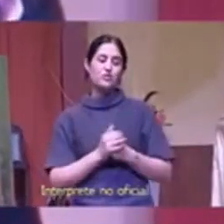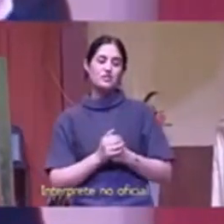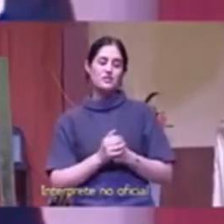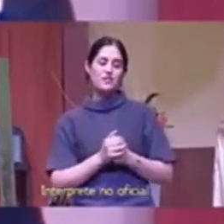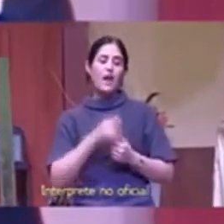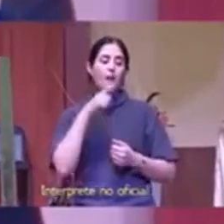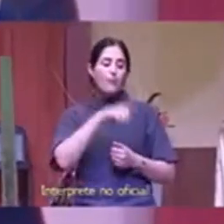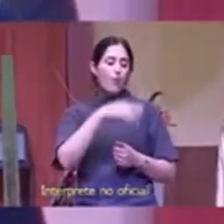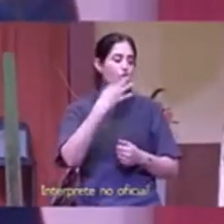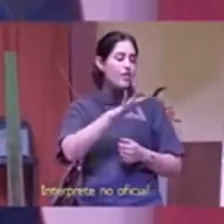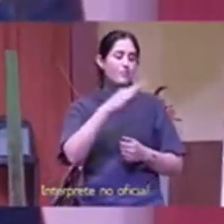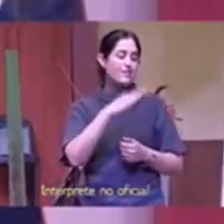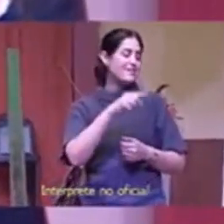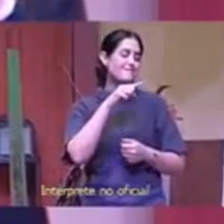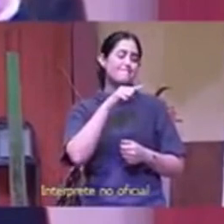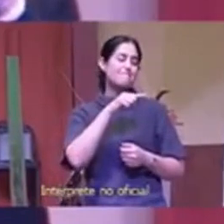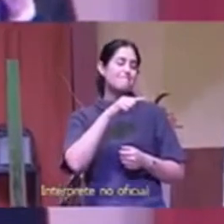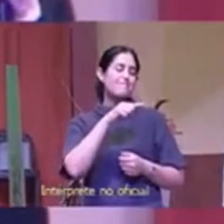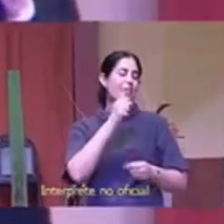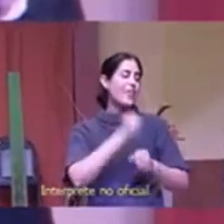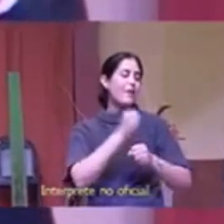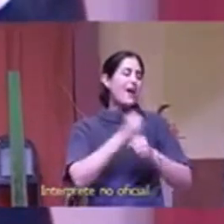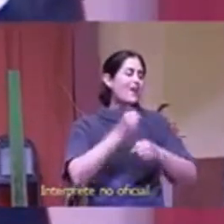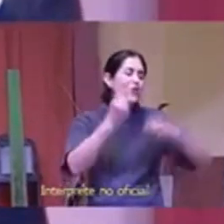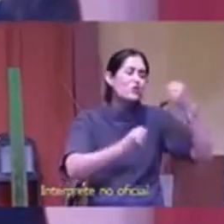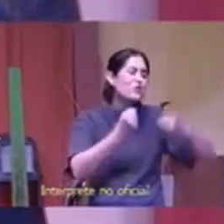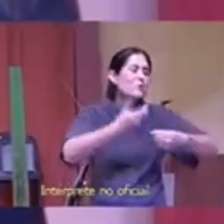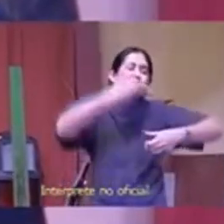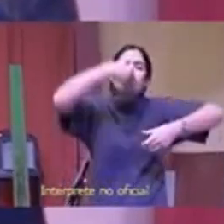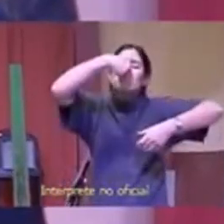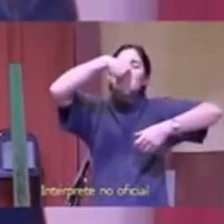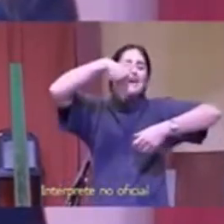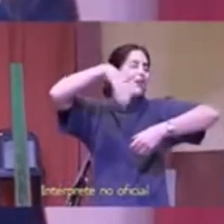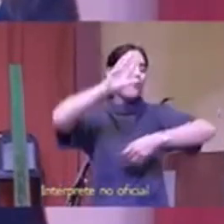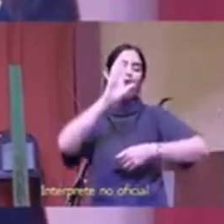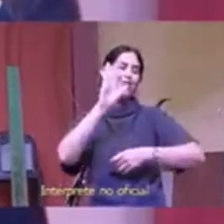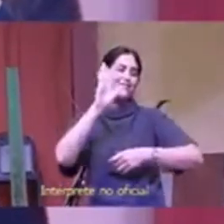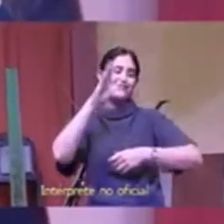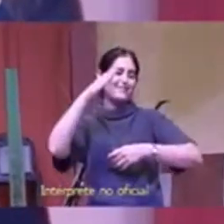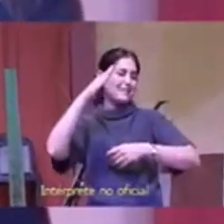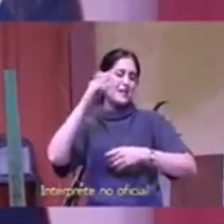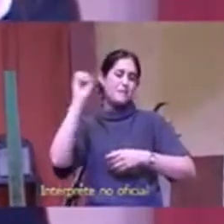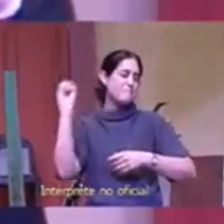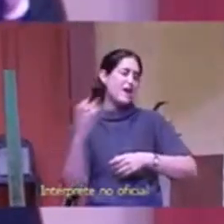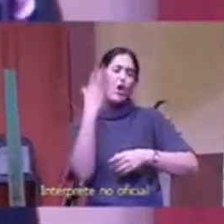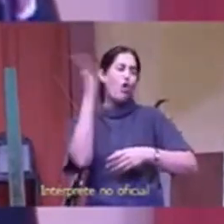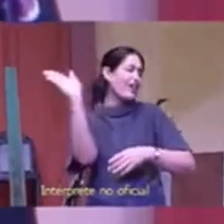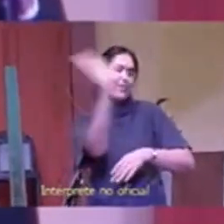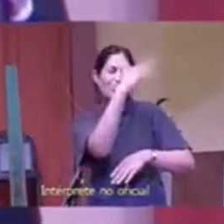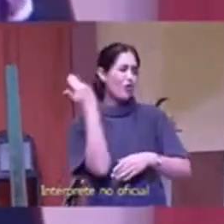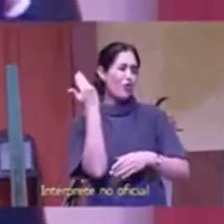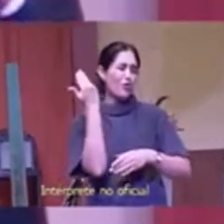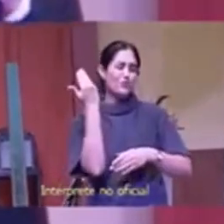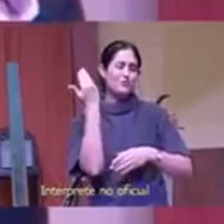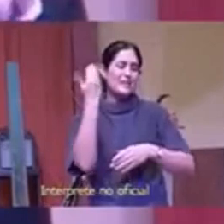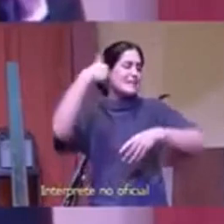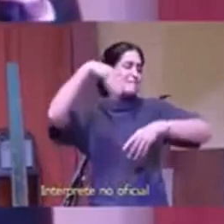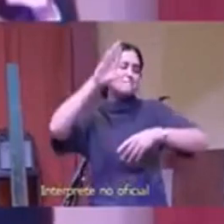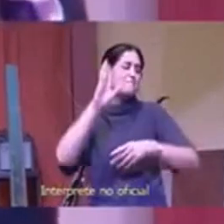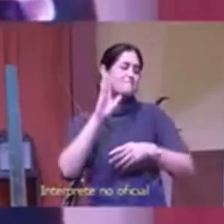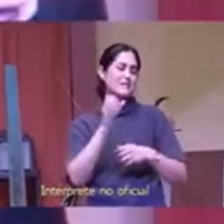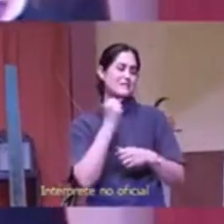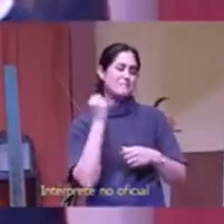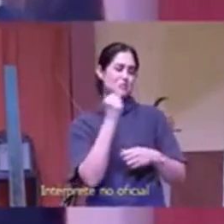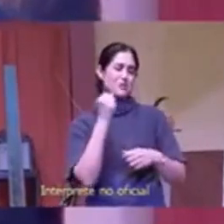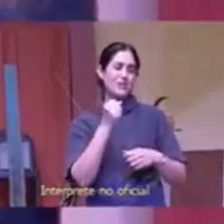tendrías que ser el mejor mecánico de autos de este país y cuando haces tu trabajo de